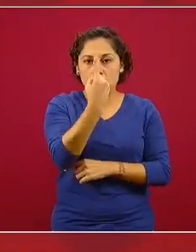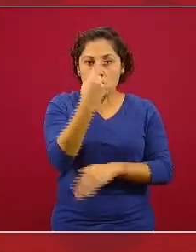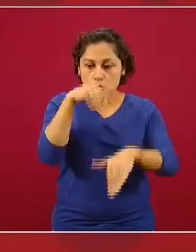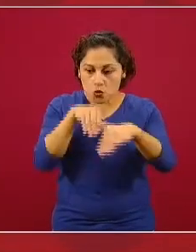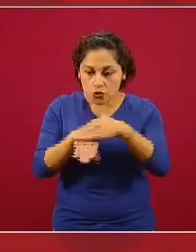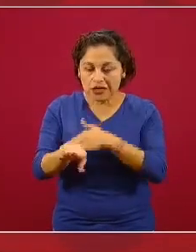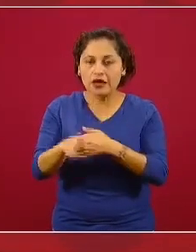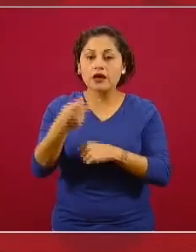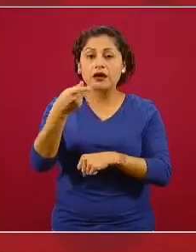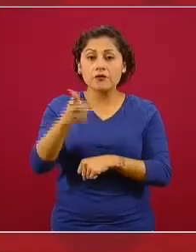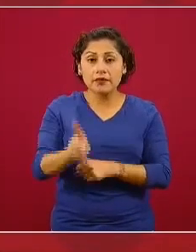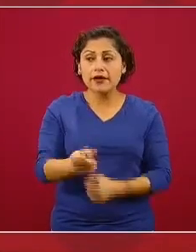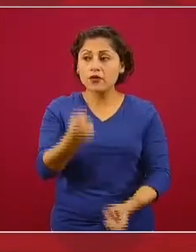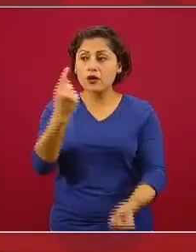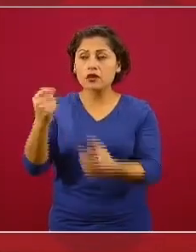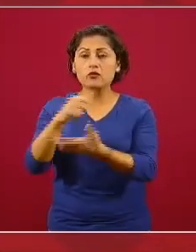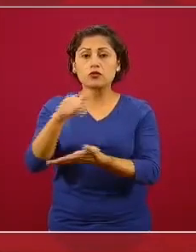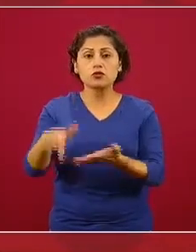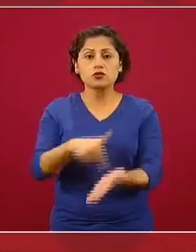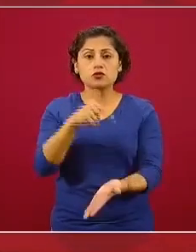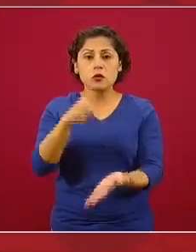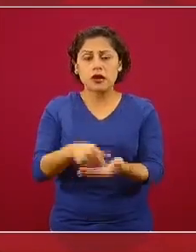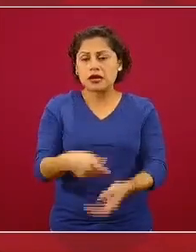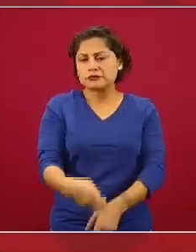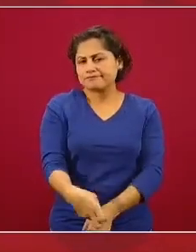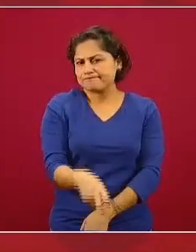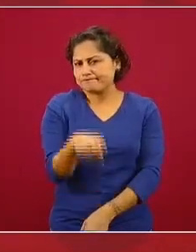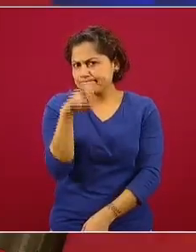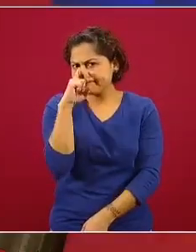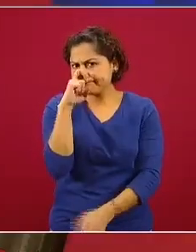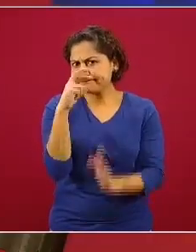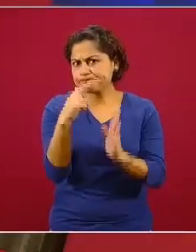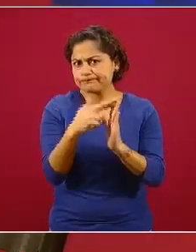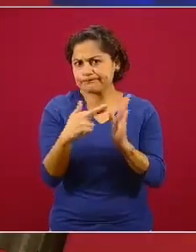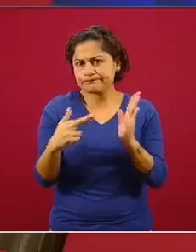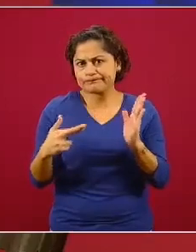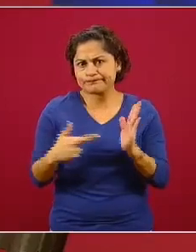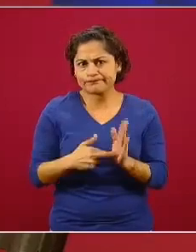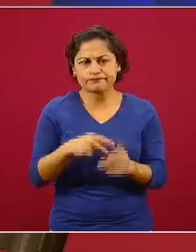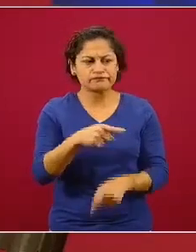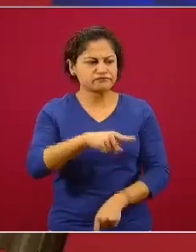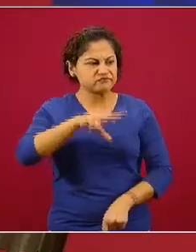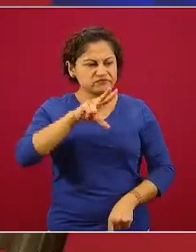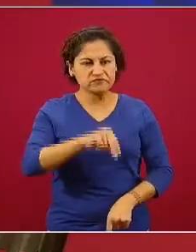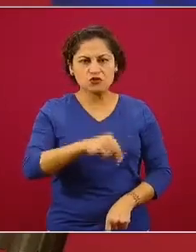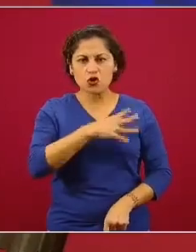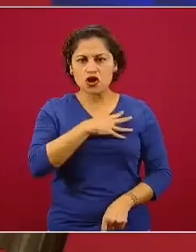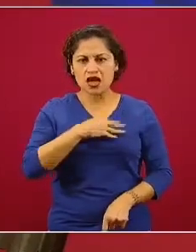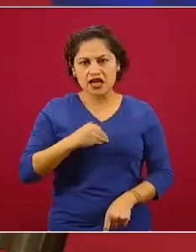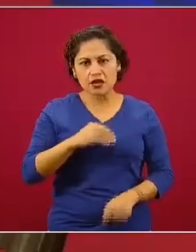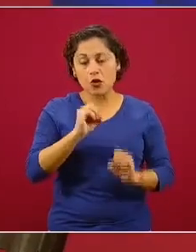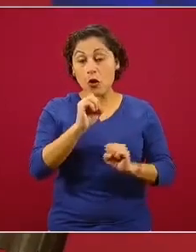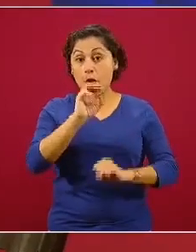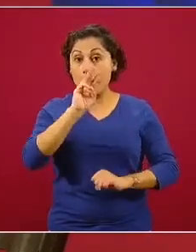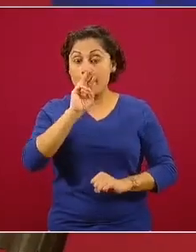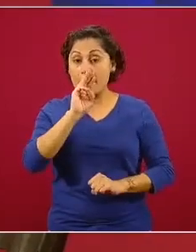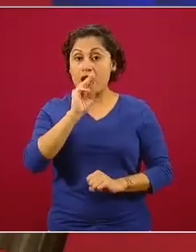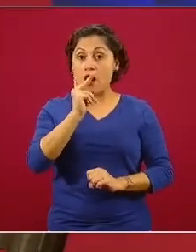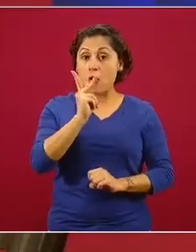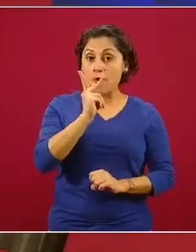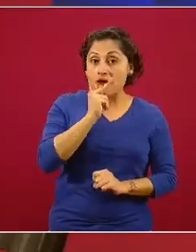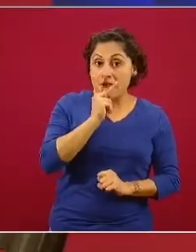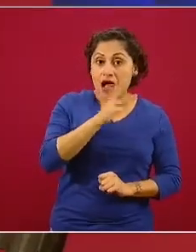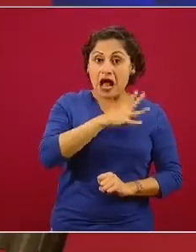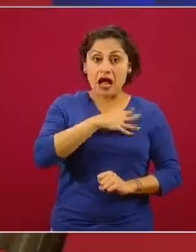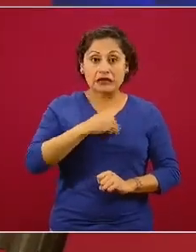que se pierde la posibilidad de que entre una madre con el hijo, un padre con el hijo, y esto complica, porque a veces